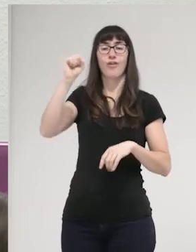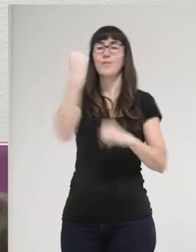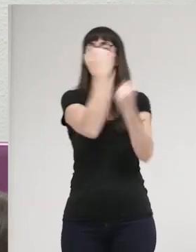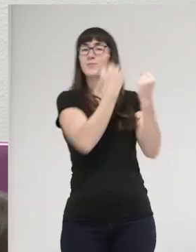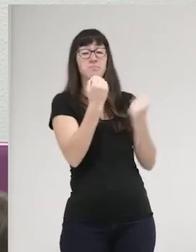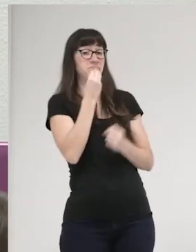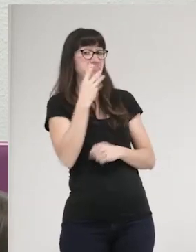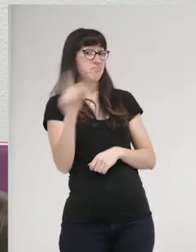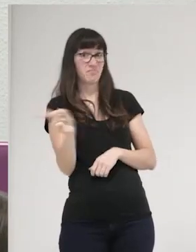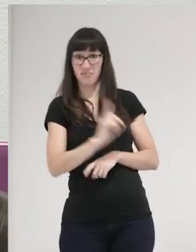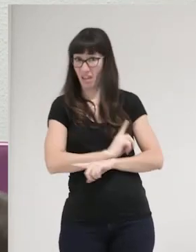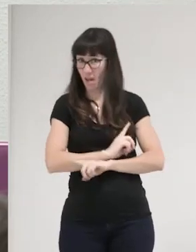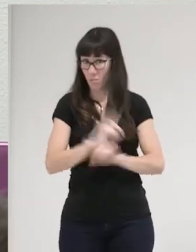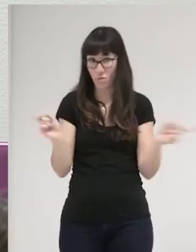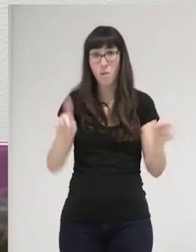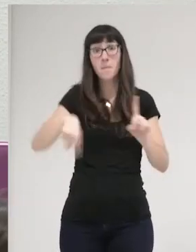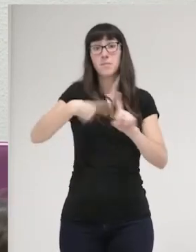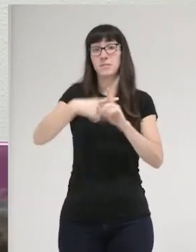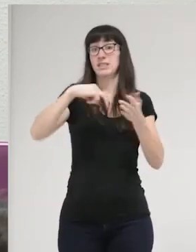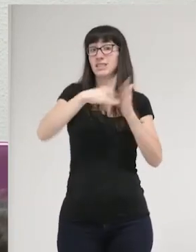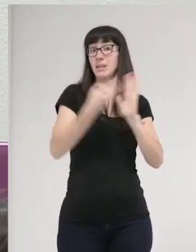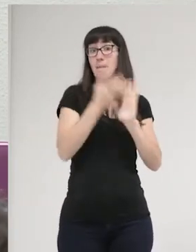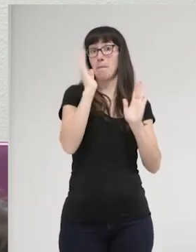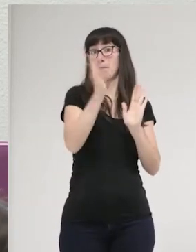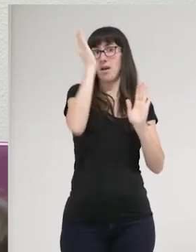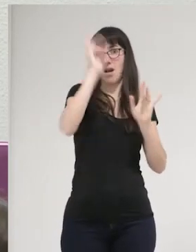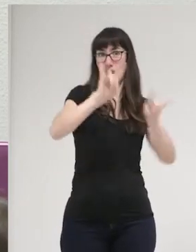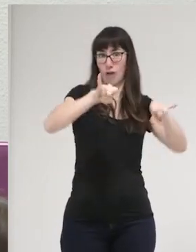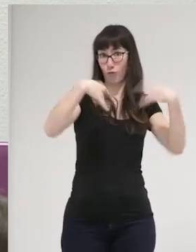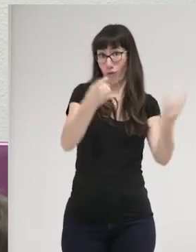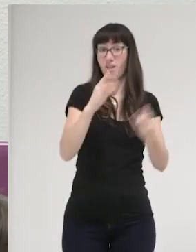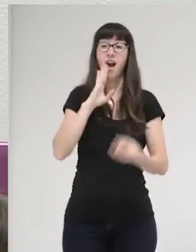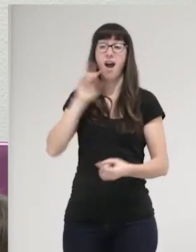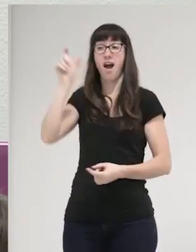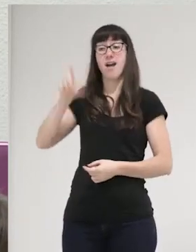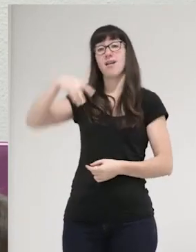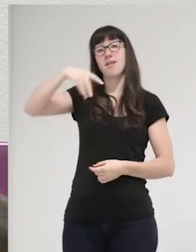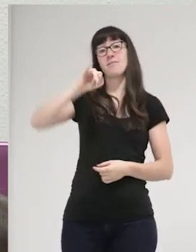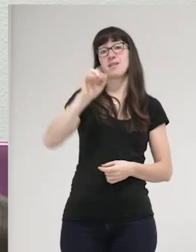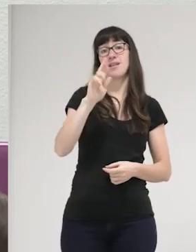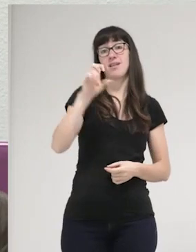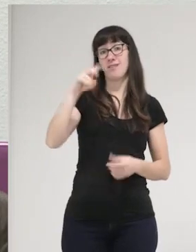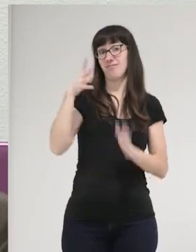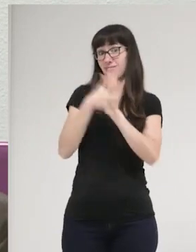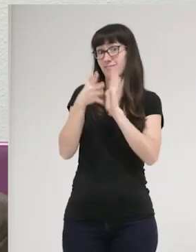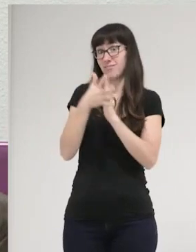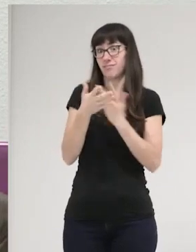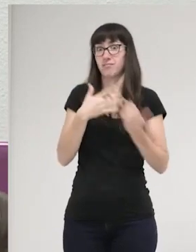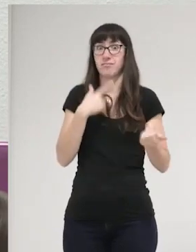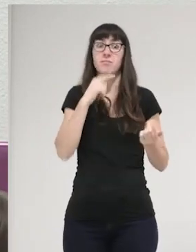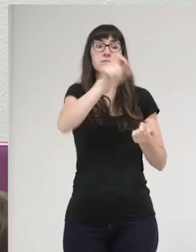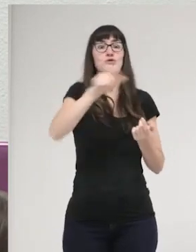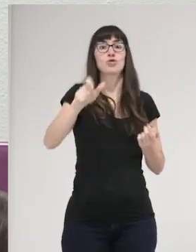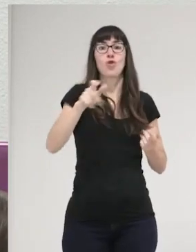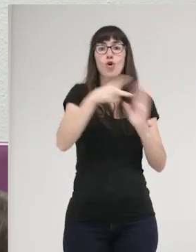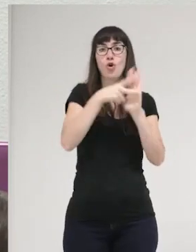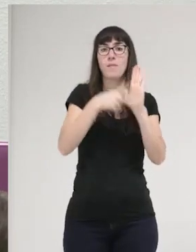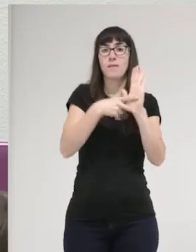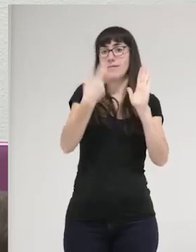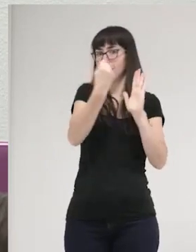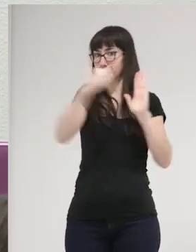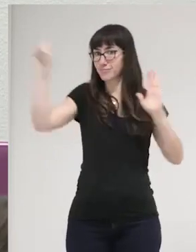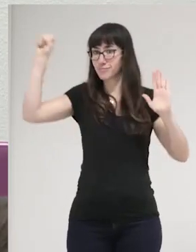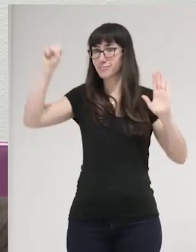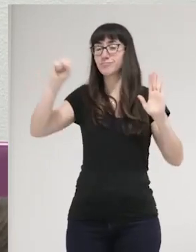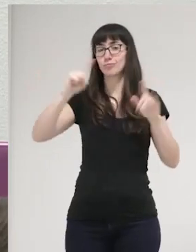represión penal, que es lo que comentaba también Miren, con las consecuencias que, además, todo esto tiene para las personas no normativas y, también, no olvidemos, para las